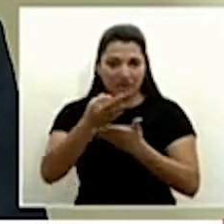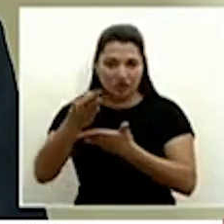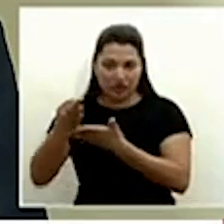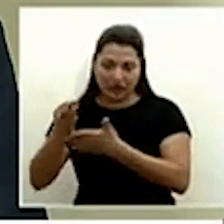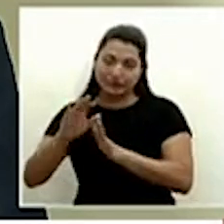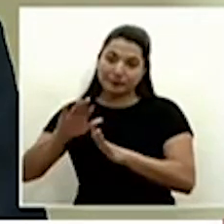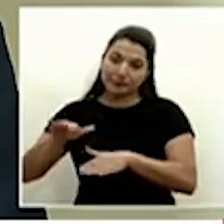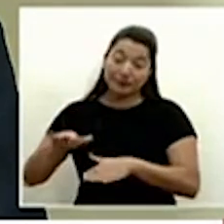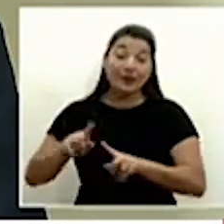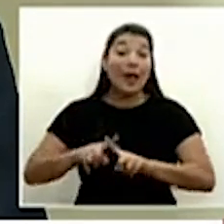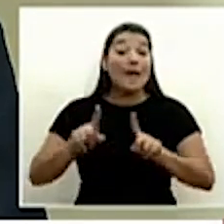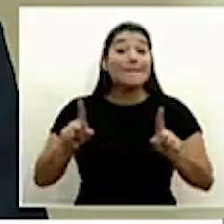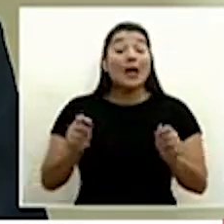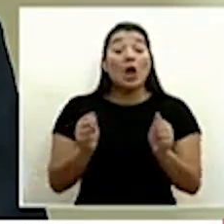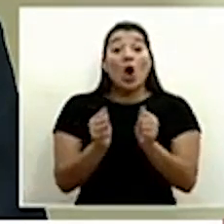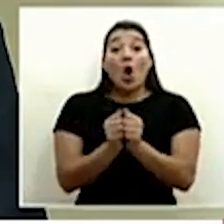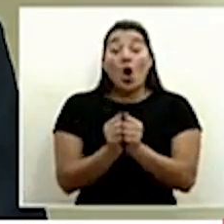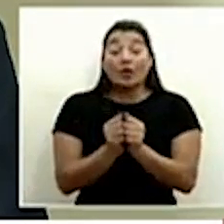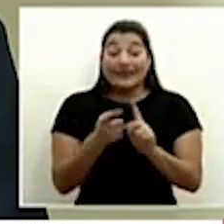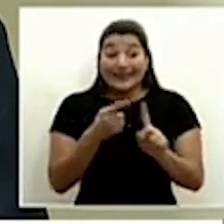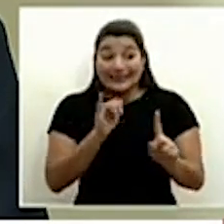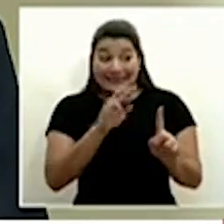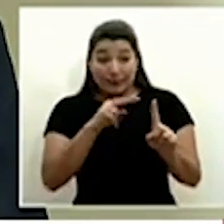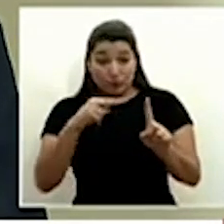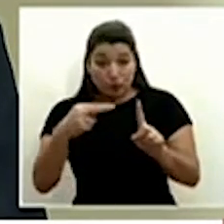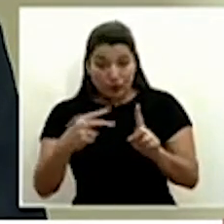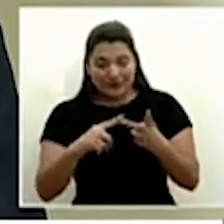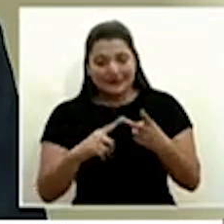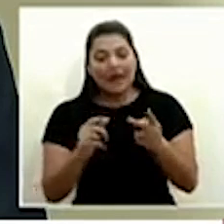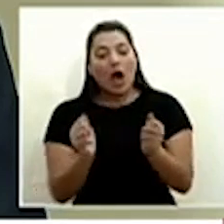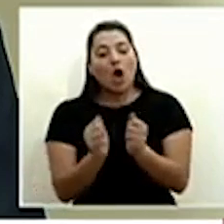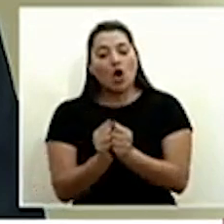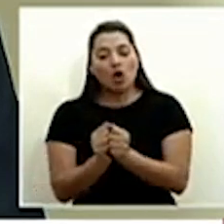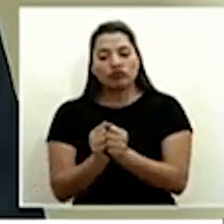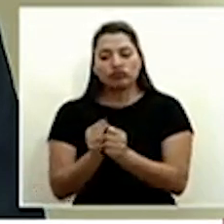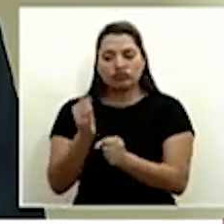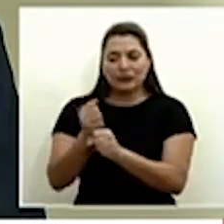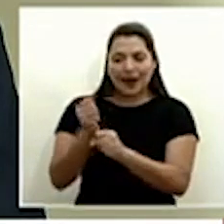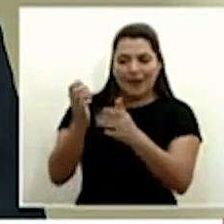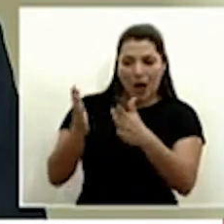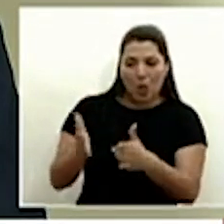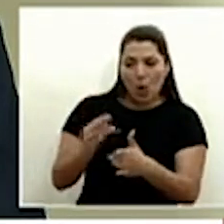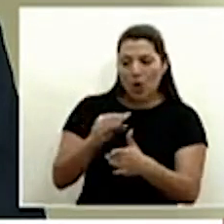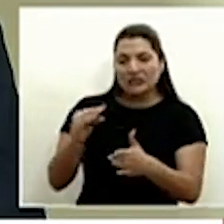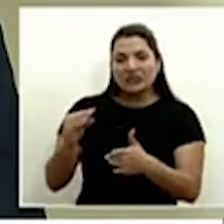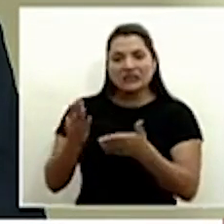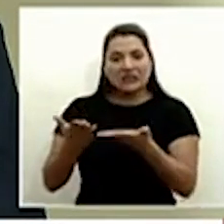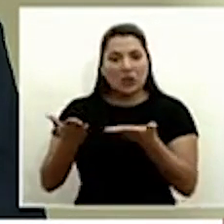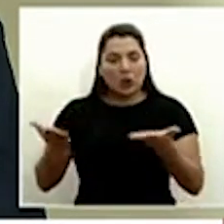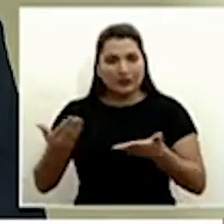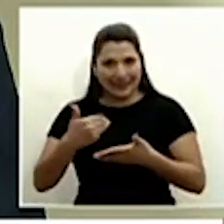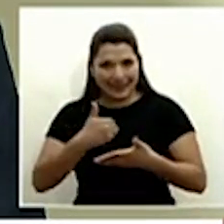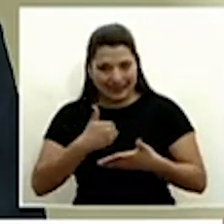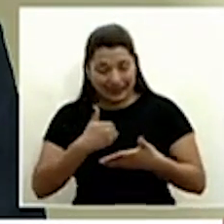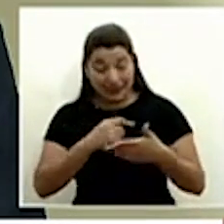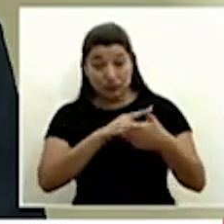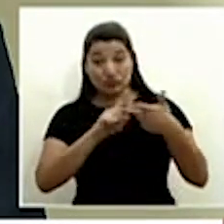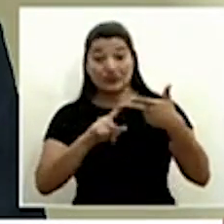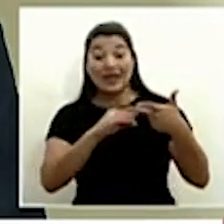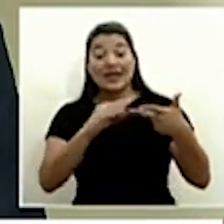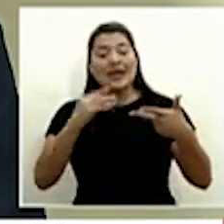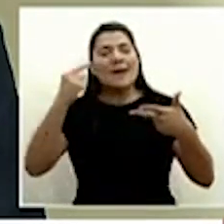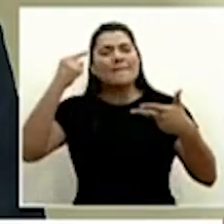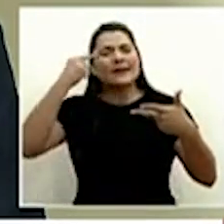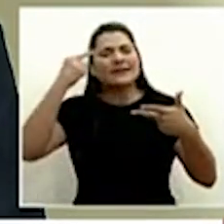y con los recursos que tenemos y pensando y gracias a Dios que al principio lo hicimos de esa forma que esto va más allá de